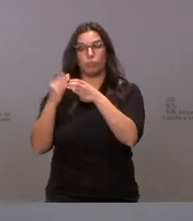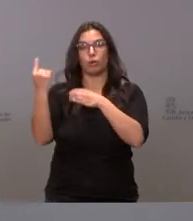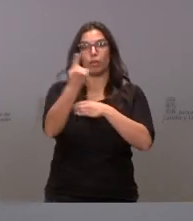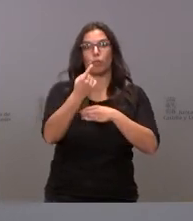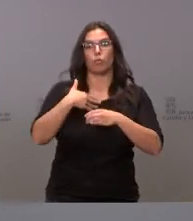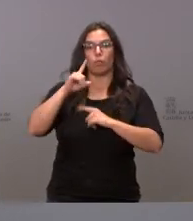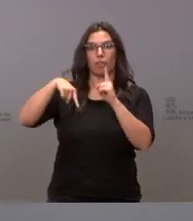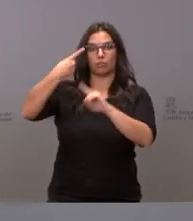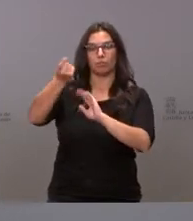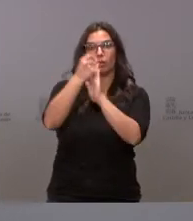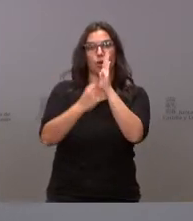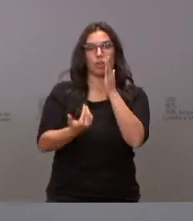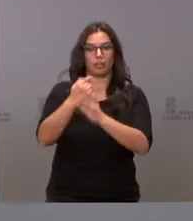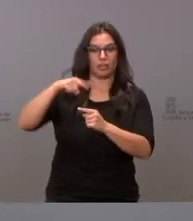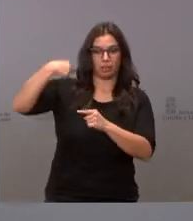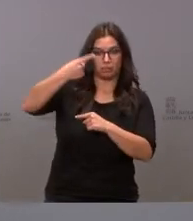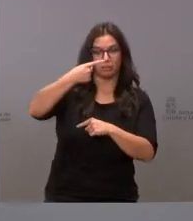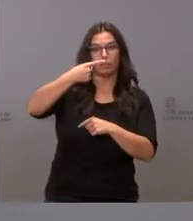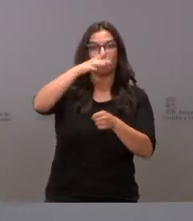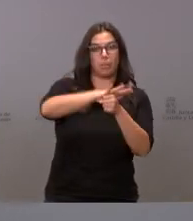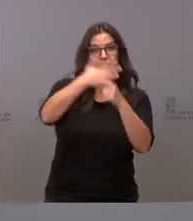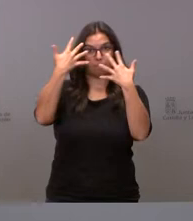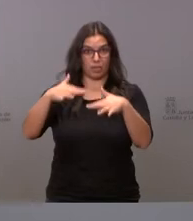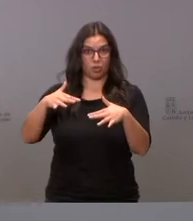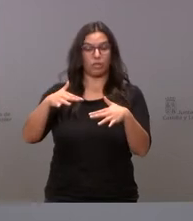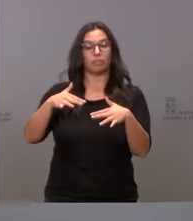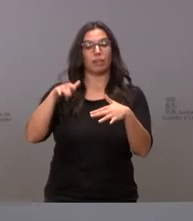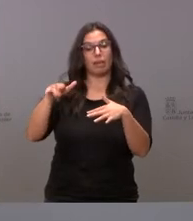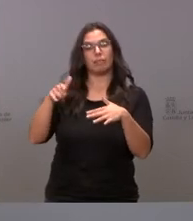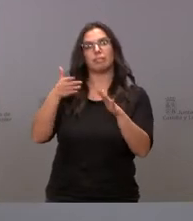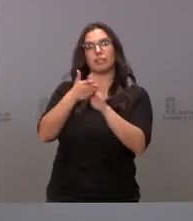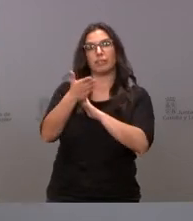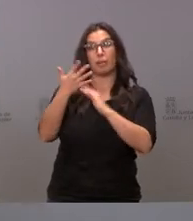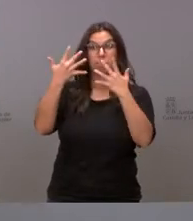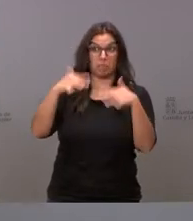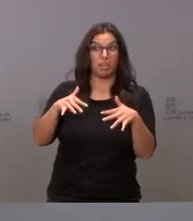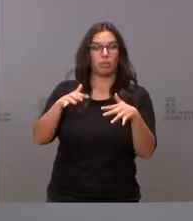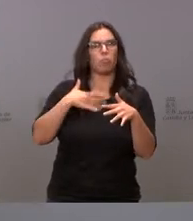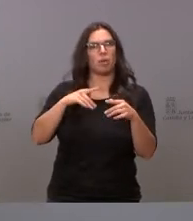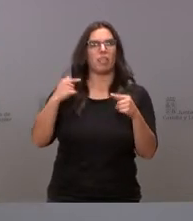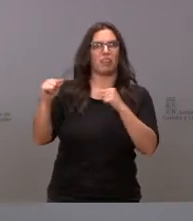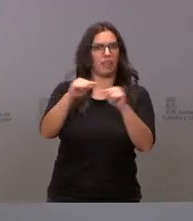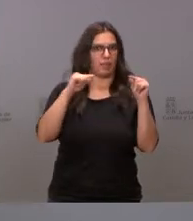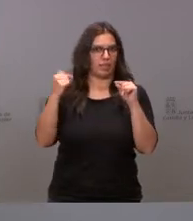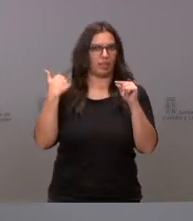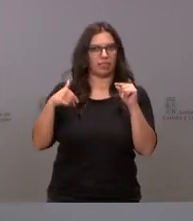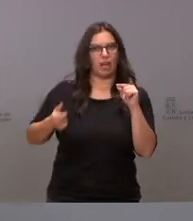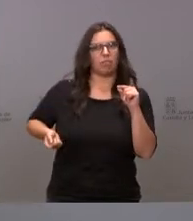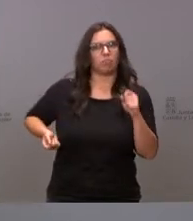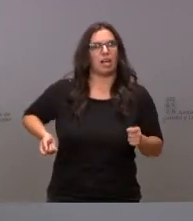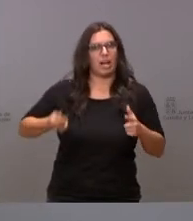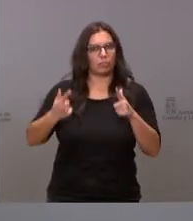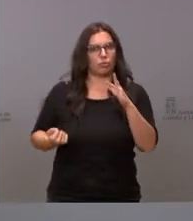del próximo pleno que se celebra martes y miércoles esto supondría que el miércoles podríamos debatir ya el techo de gasto y proceder a su